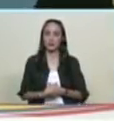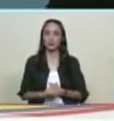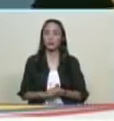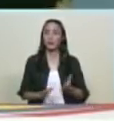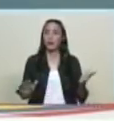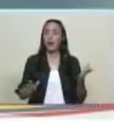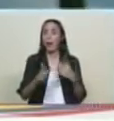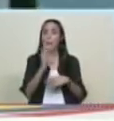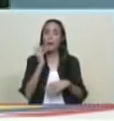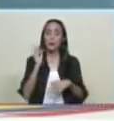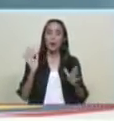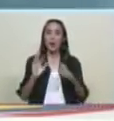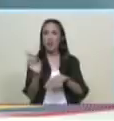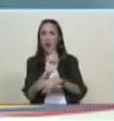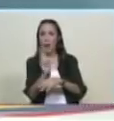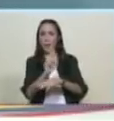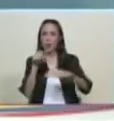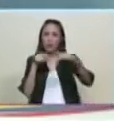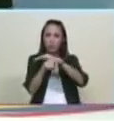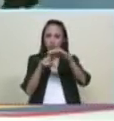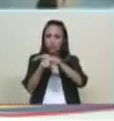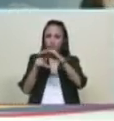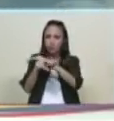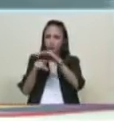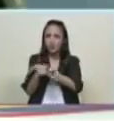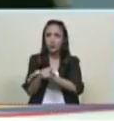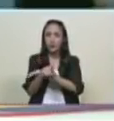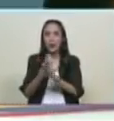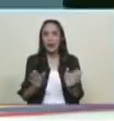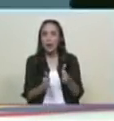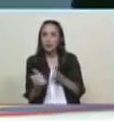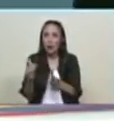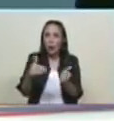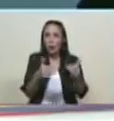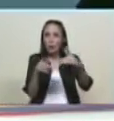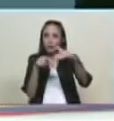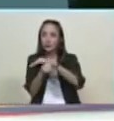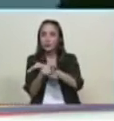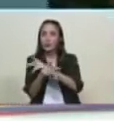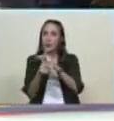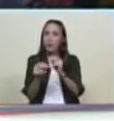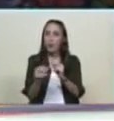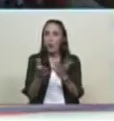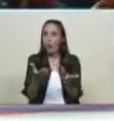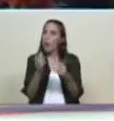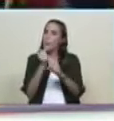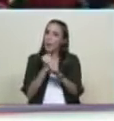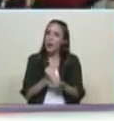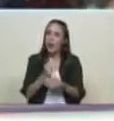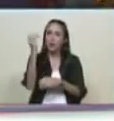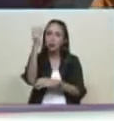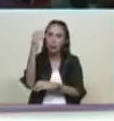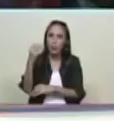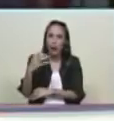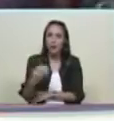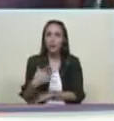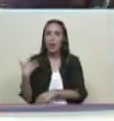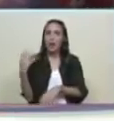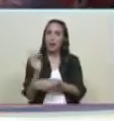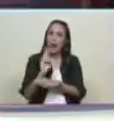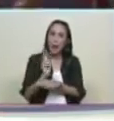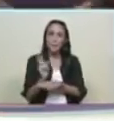no pase los carros en curva no cruce por cruzar no ande apurado